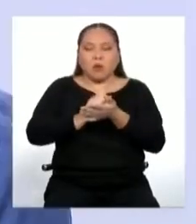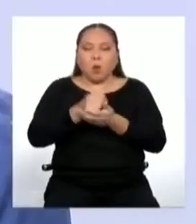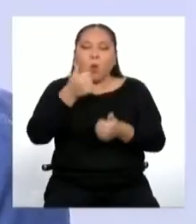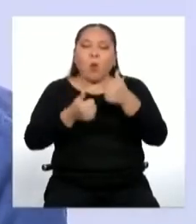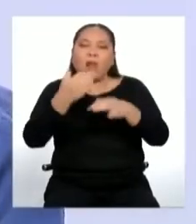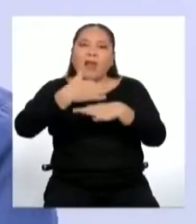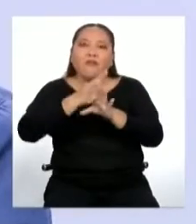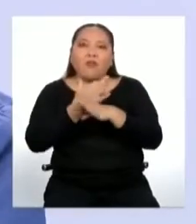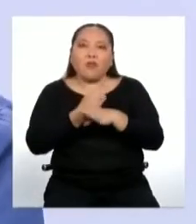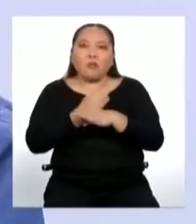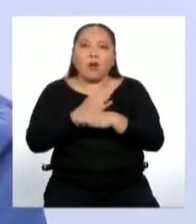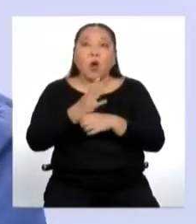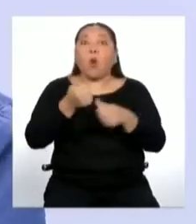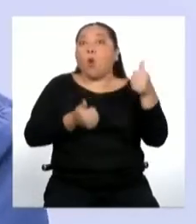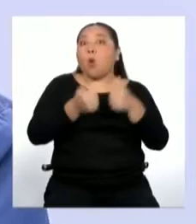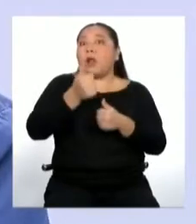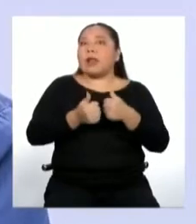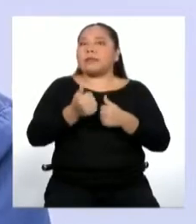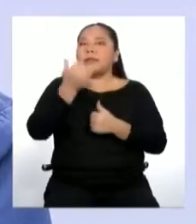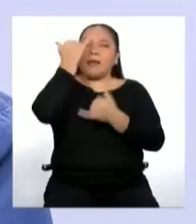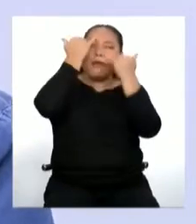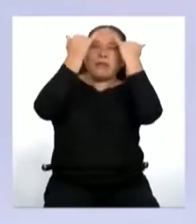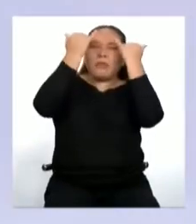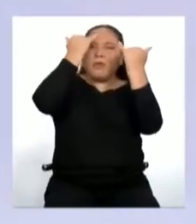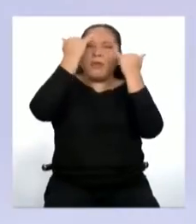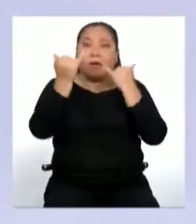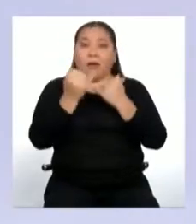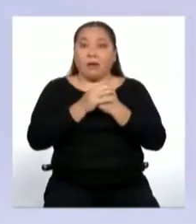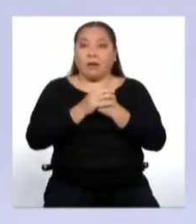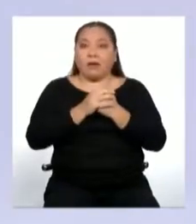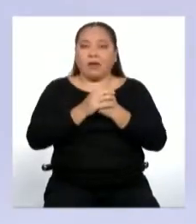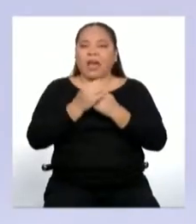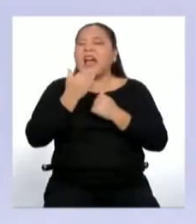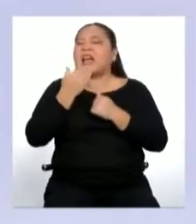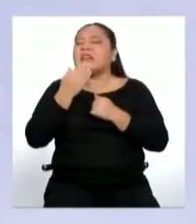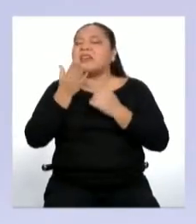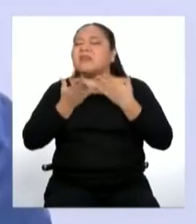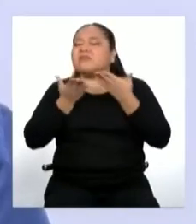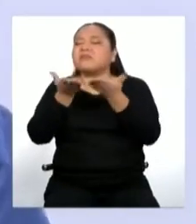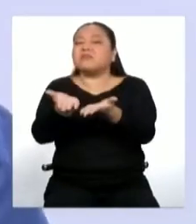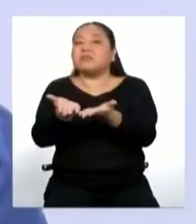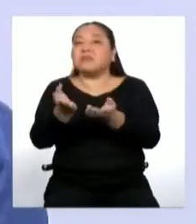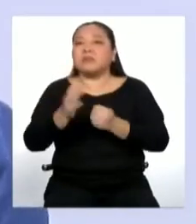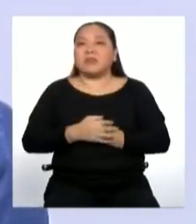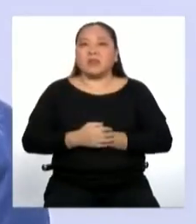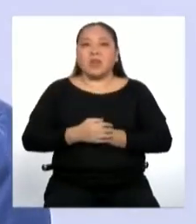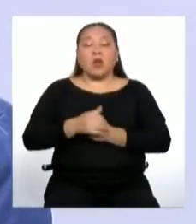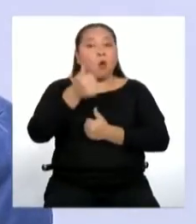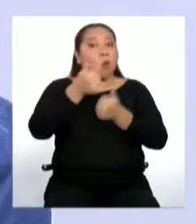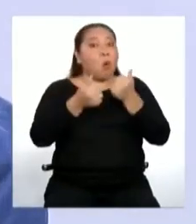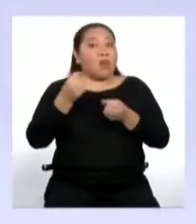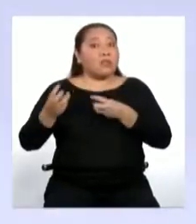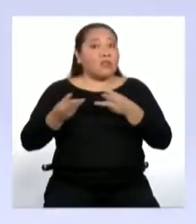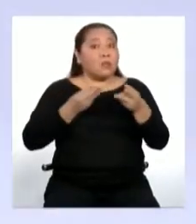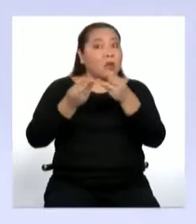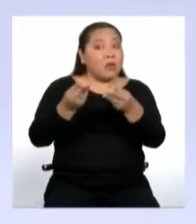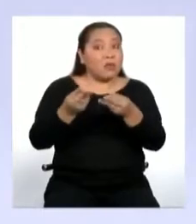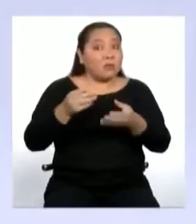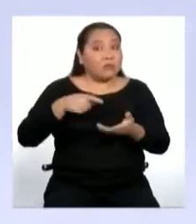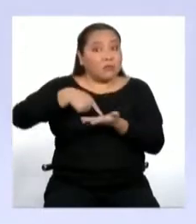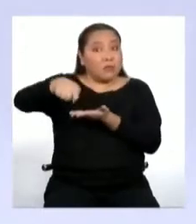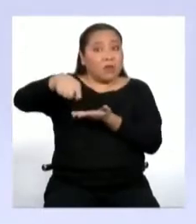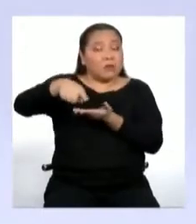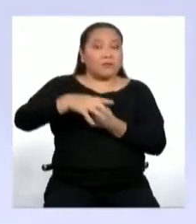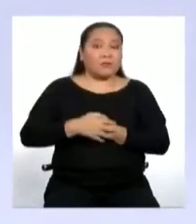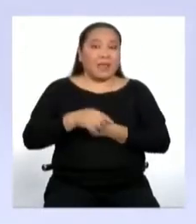con qué intención los escribiremos, a quién está dirigido y a través de qué medio vamos a hacerlo. A todo